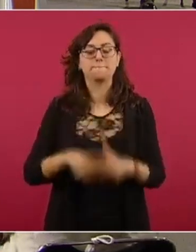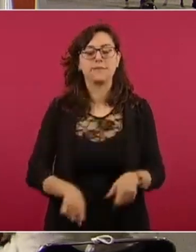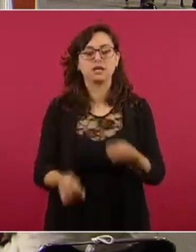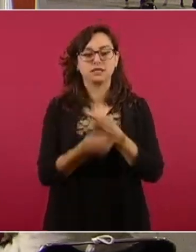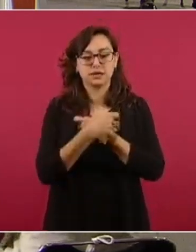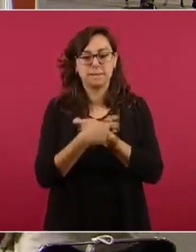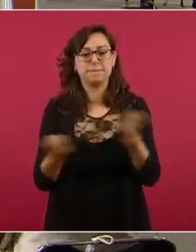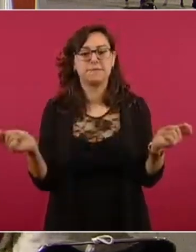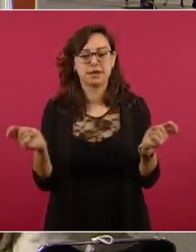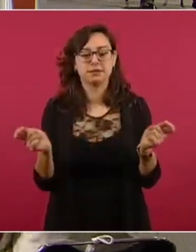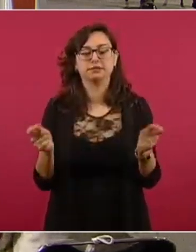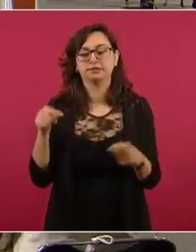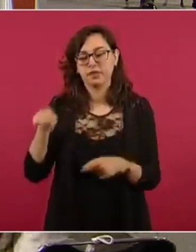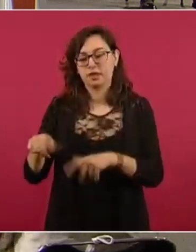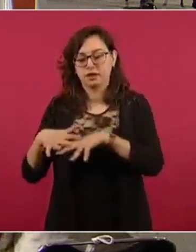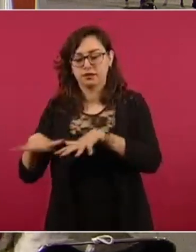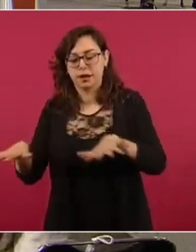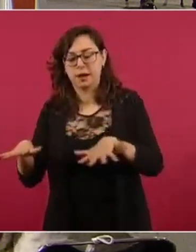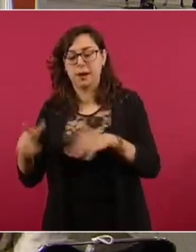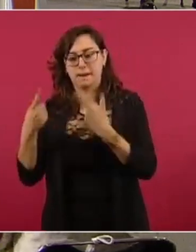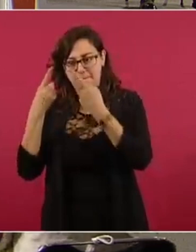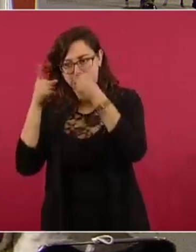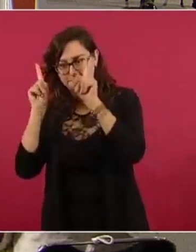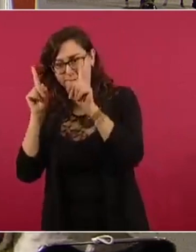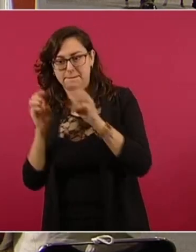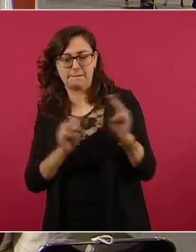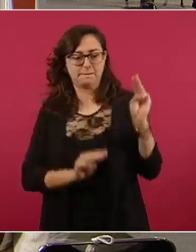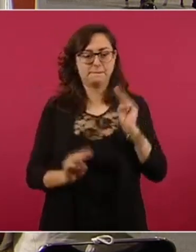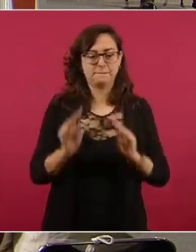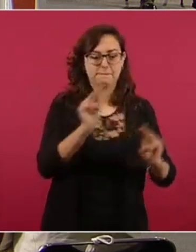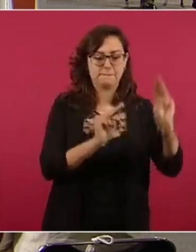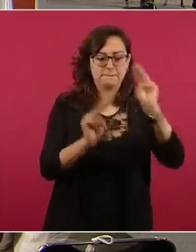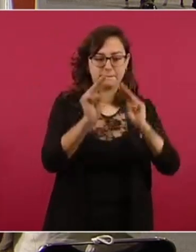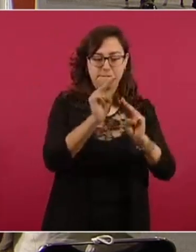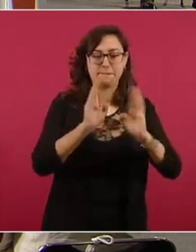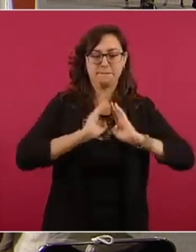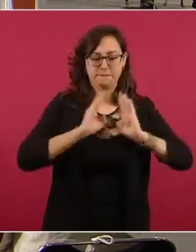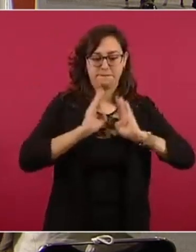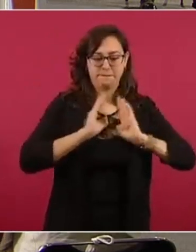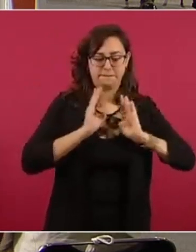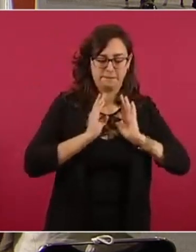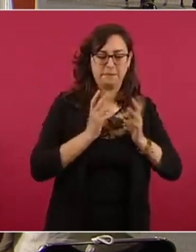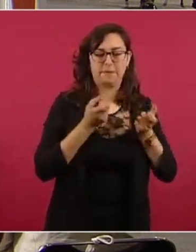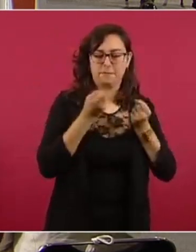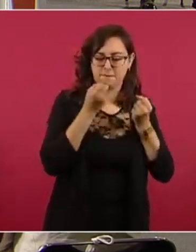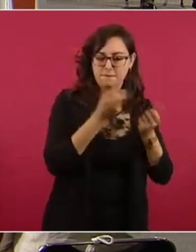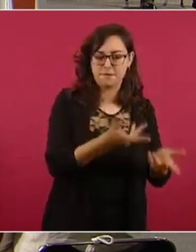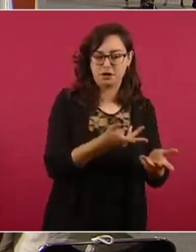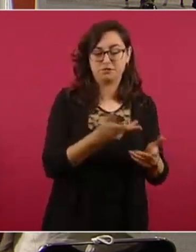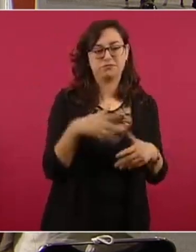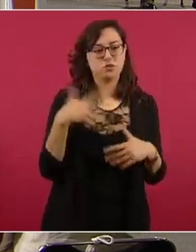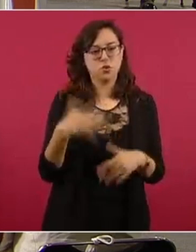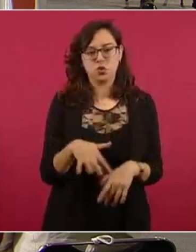de marina en la costa y tal vez en la sierra empezaremos con la sedena, que nos han hecho un